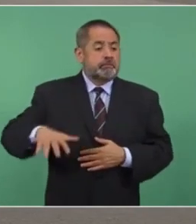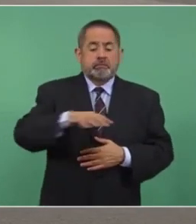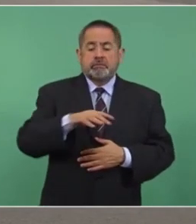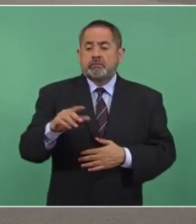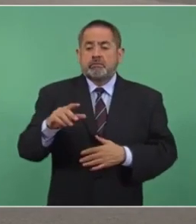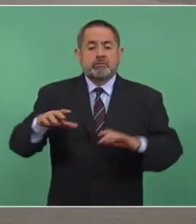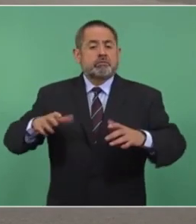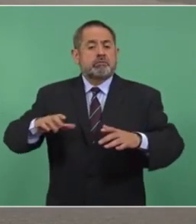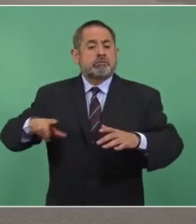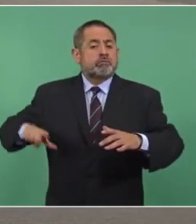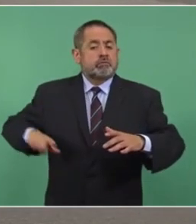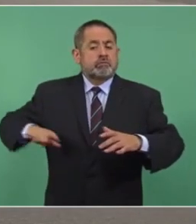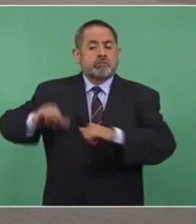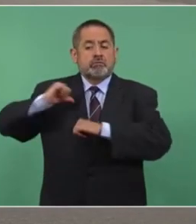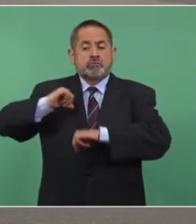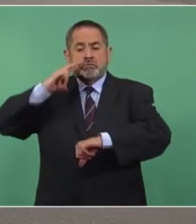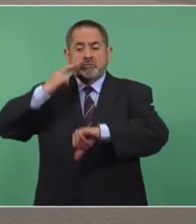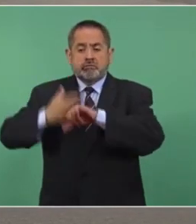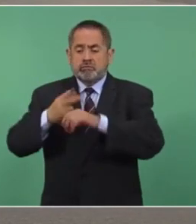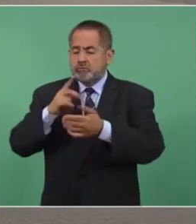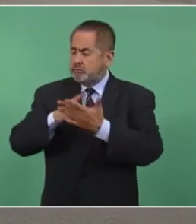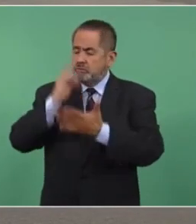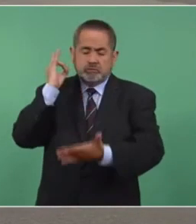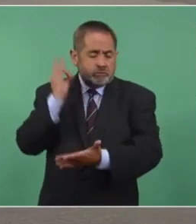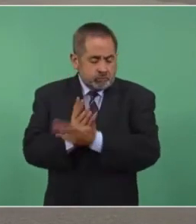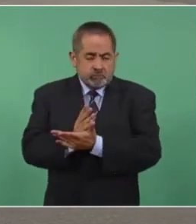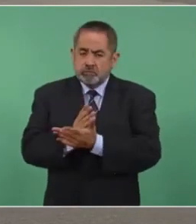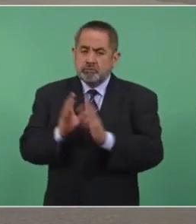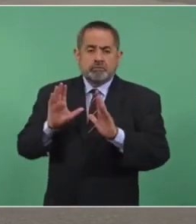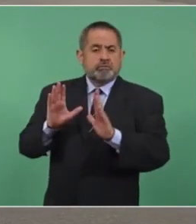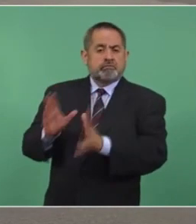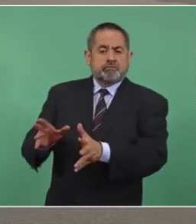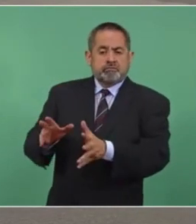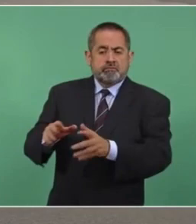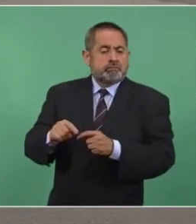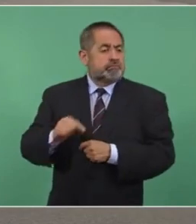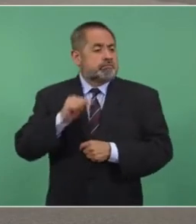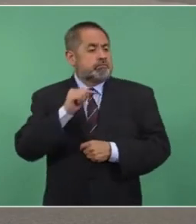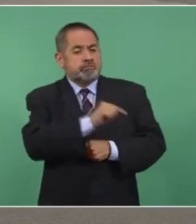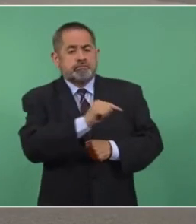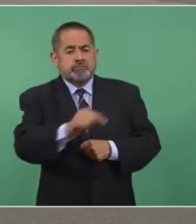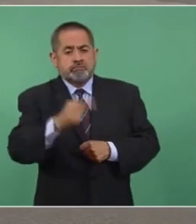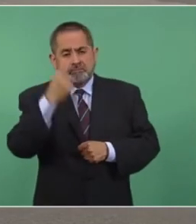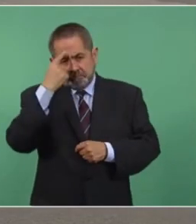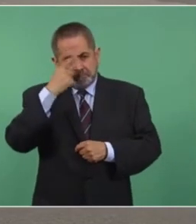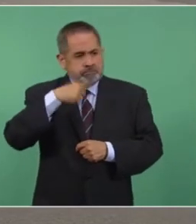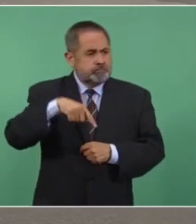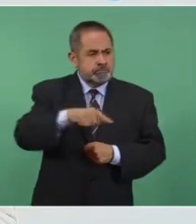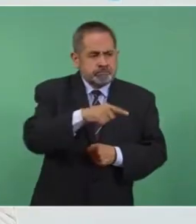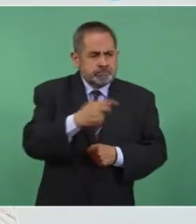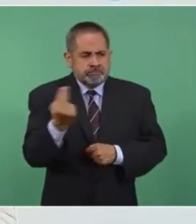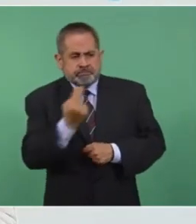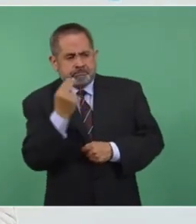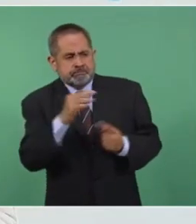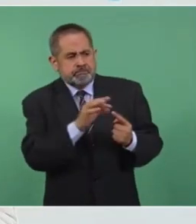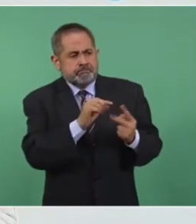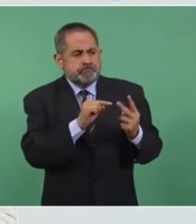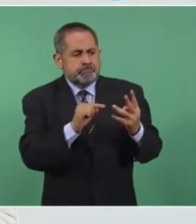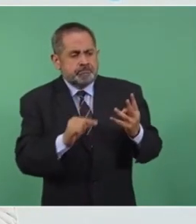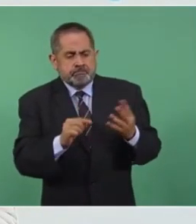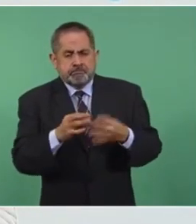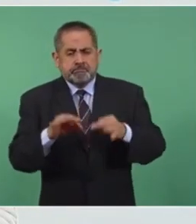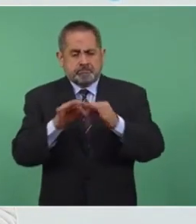tendrá su cargo de manera exclusiva las áreas estratégicas que se señalan en el